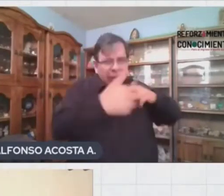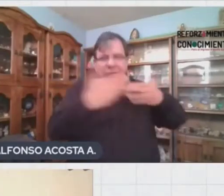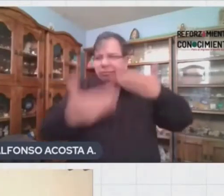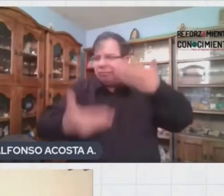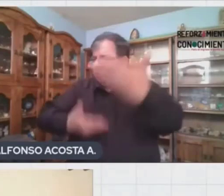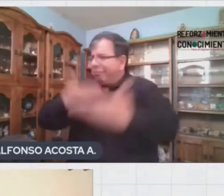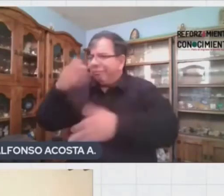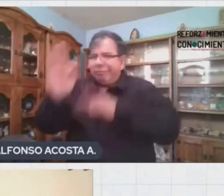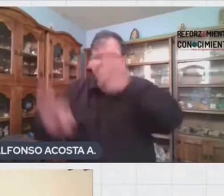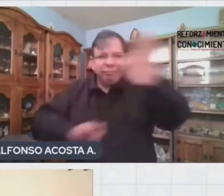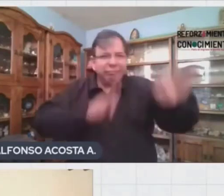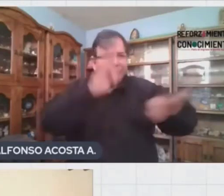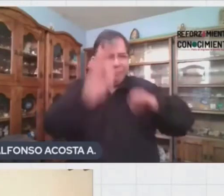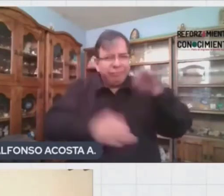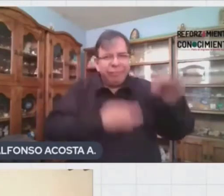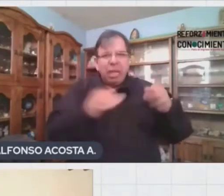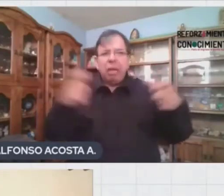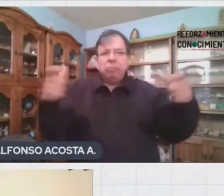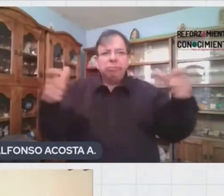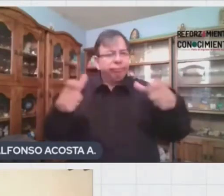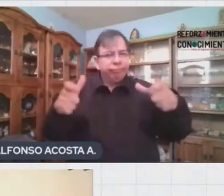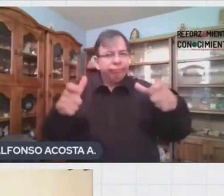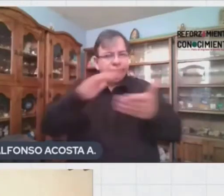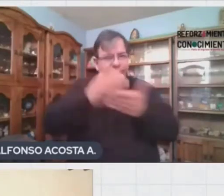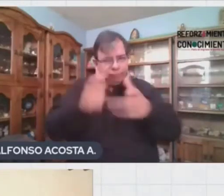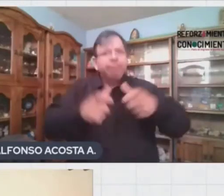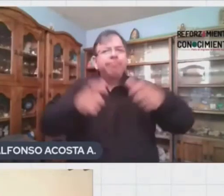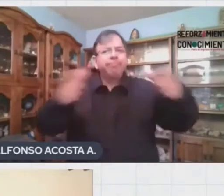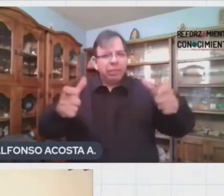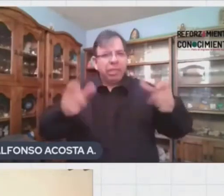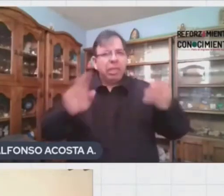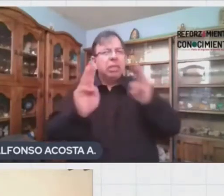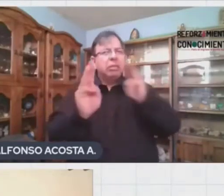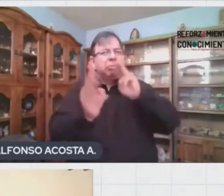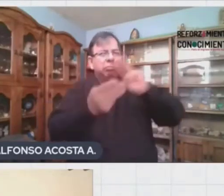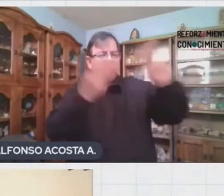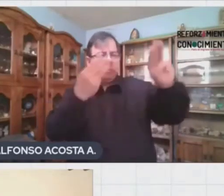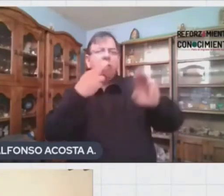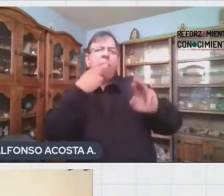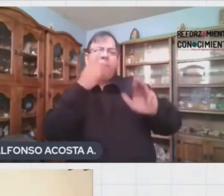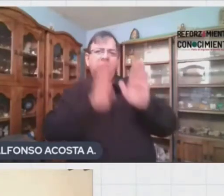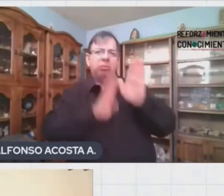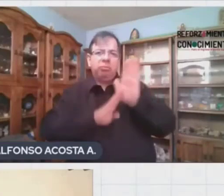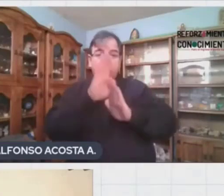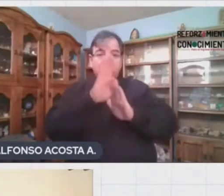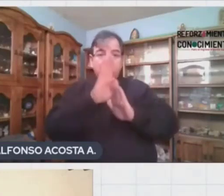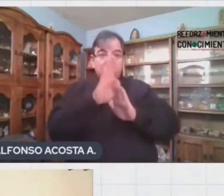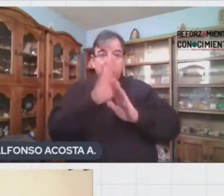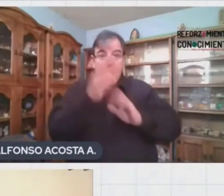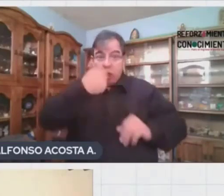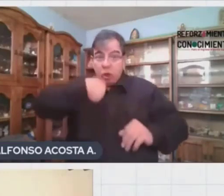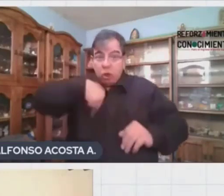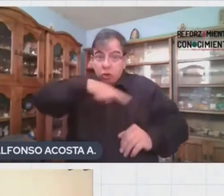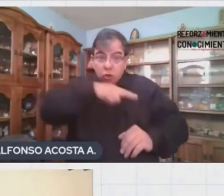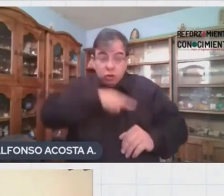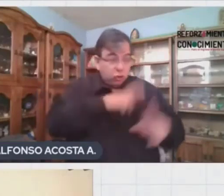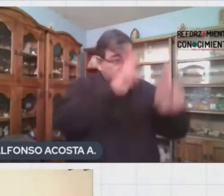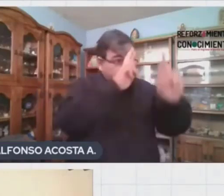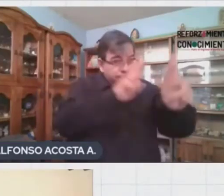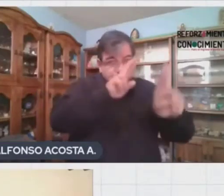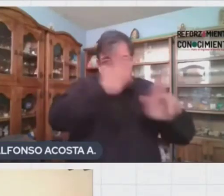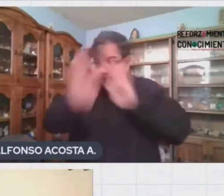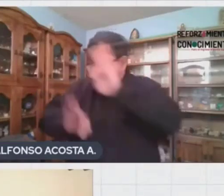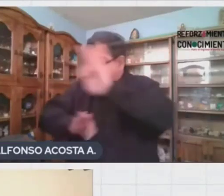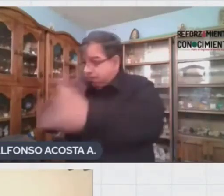extinción de otras especies y mejorar nuestro planeta. Lo que no hay que olvidar es que si mejoramos nuestra convivencia con las demás